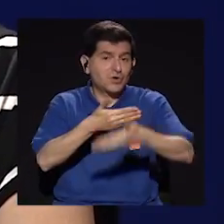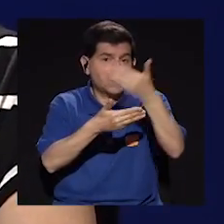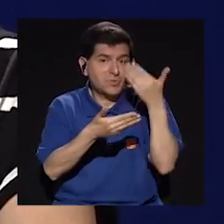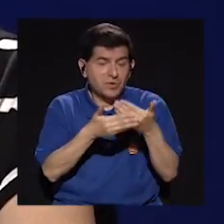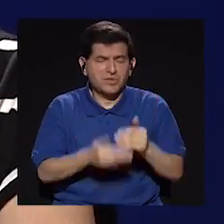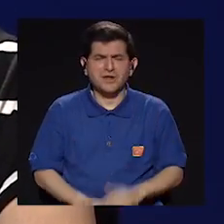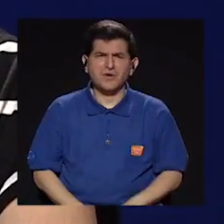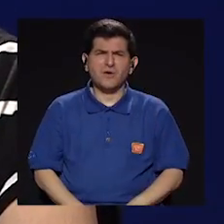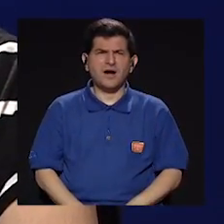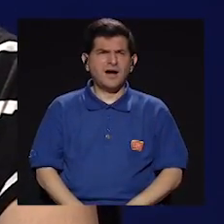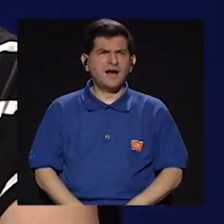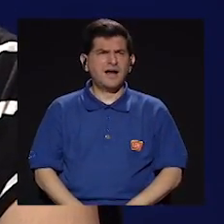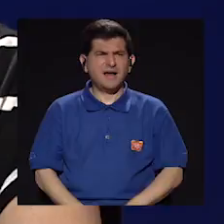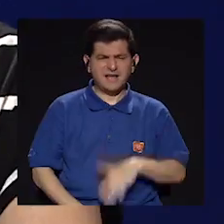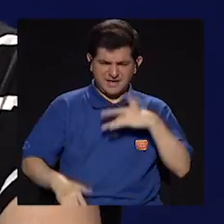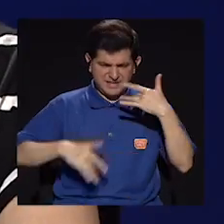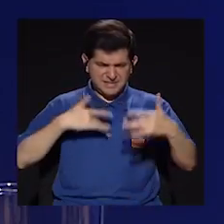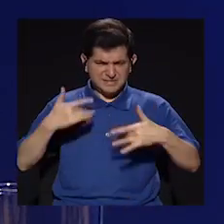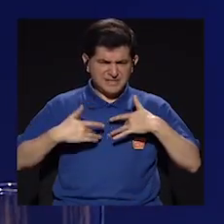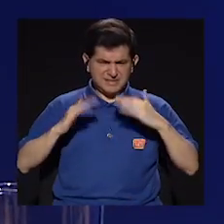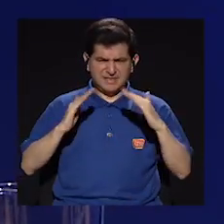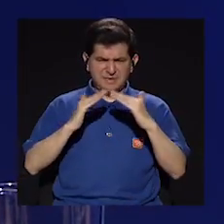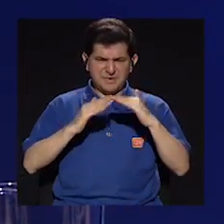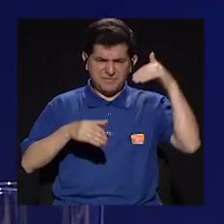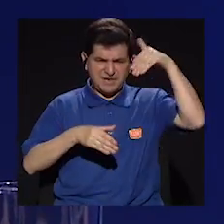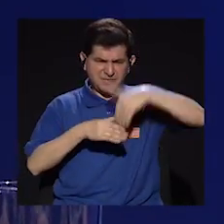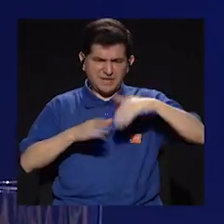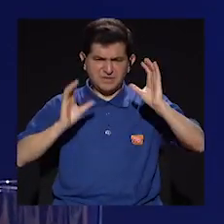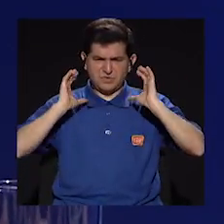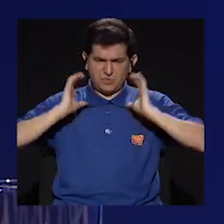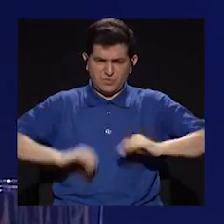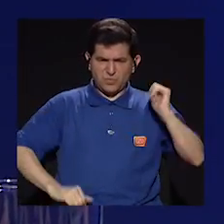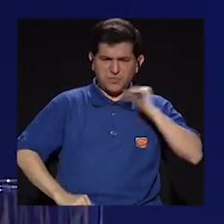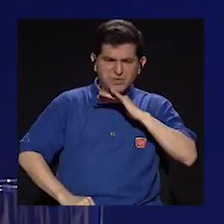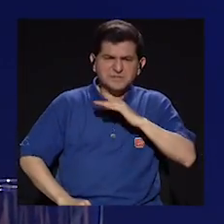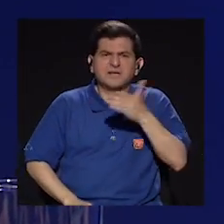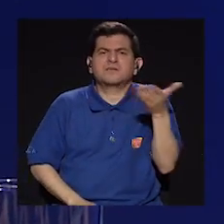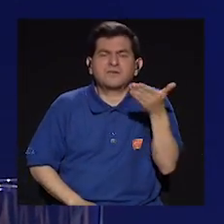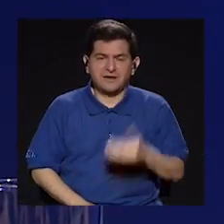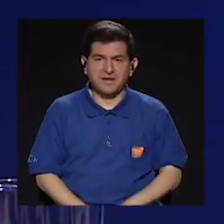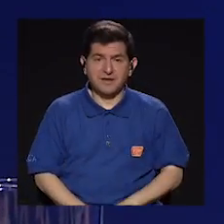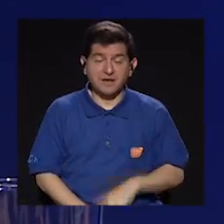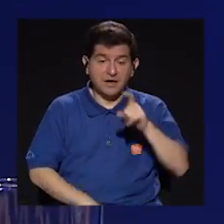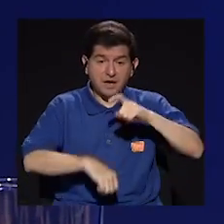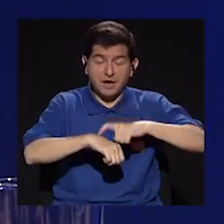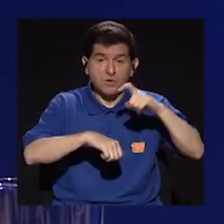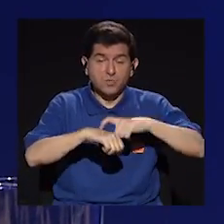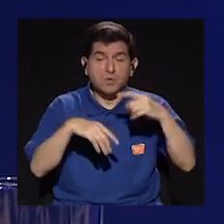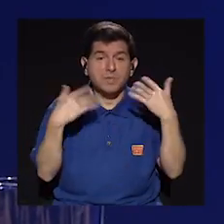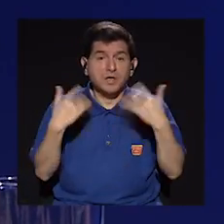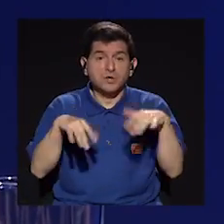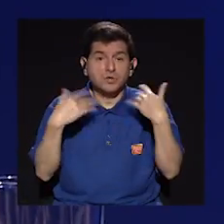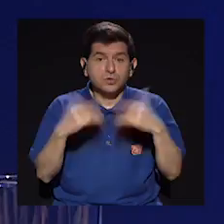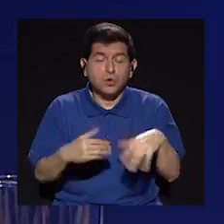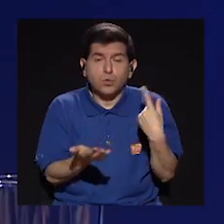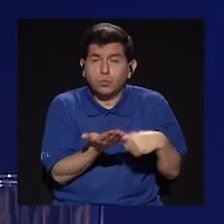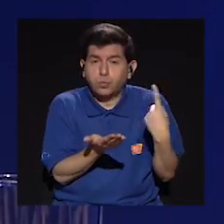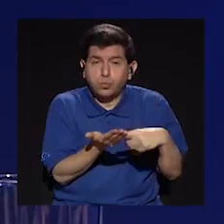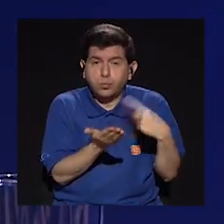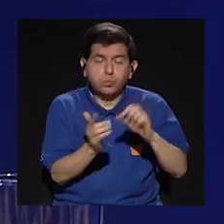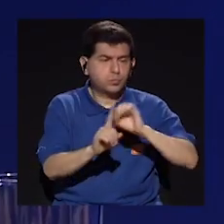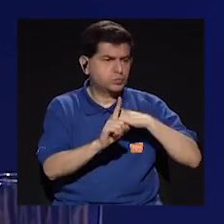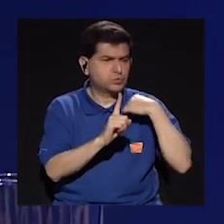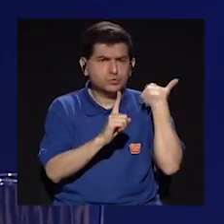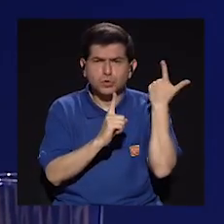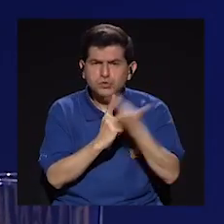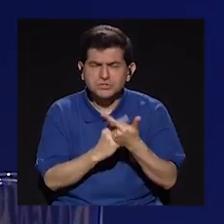que te decía, que se siente vivir en un cuerpo ajeno. Bueno, y llega también la película en un momento de mucha efervescencia, ¿verdad? De